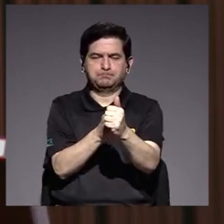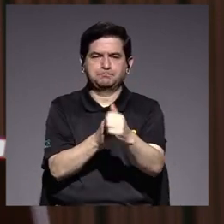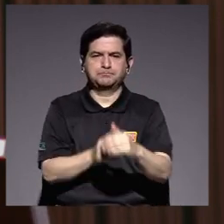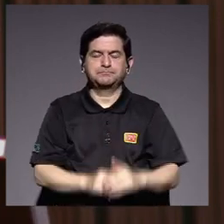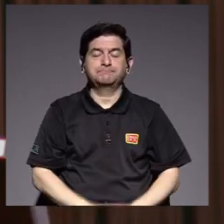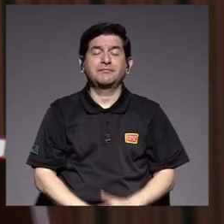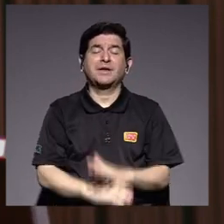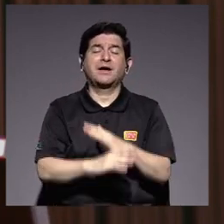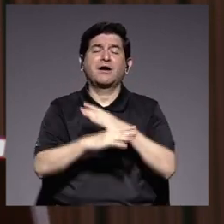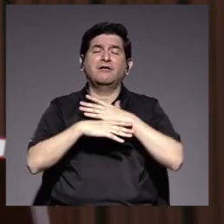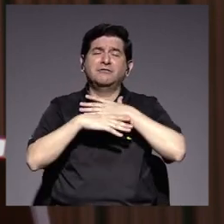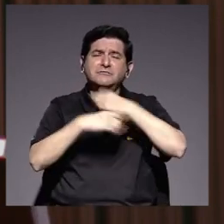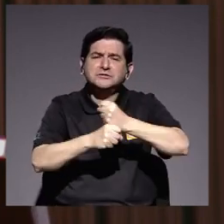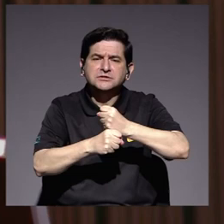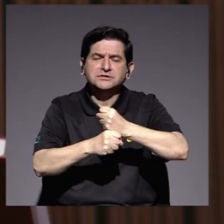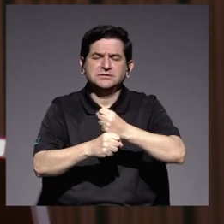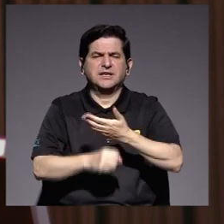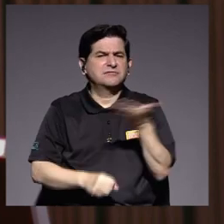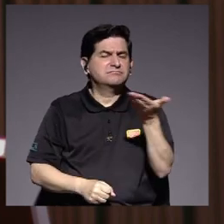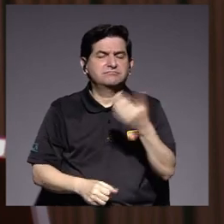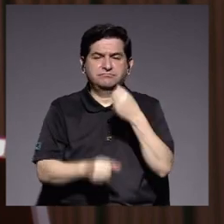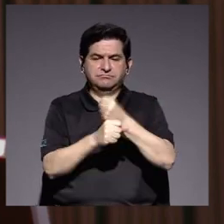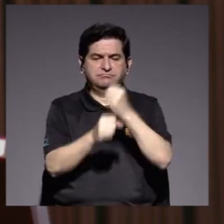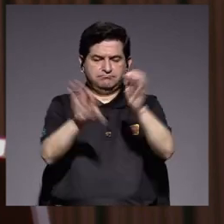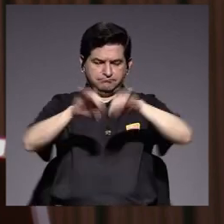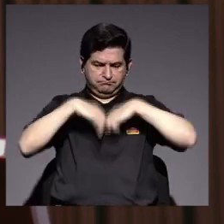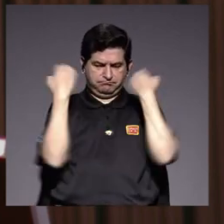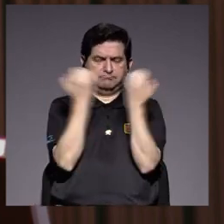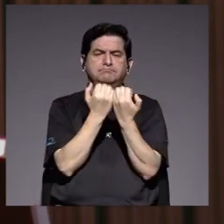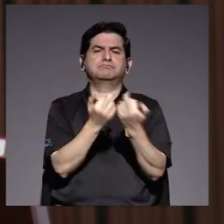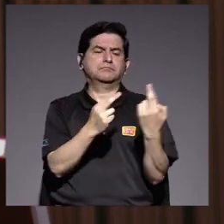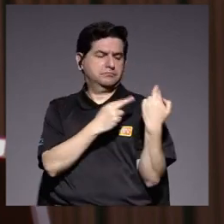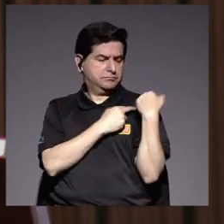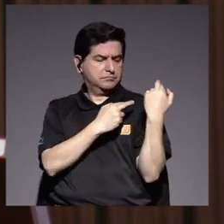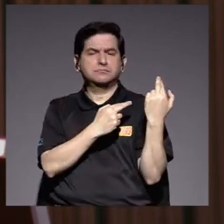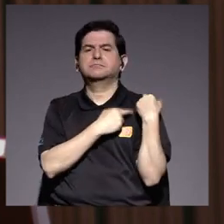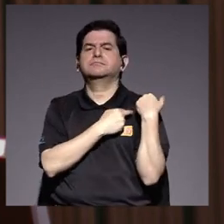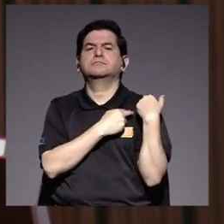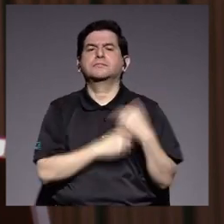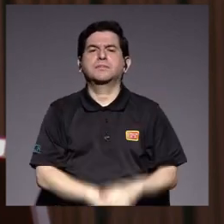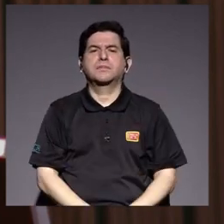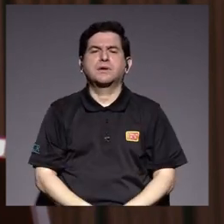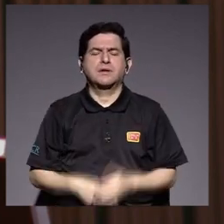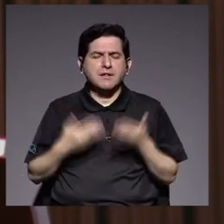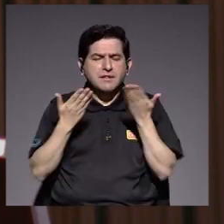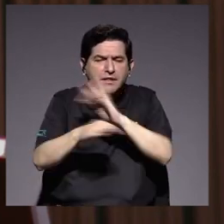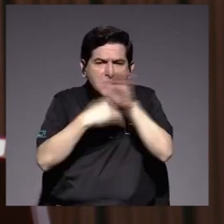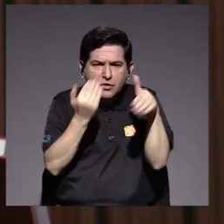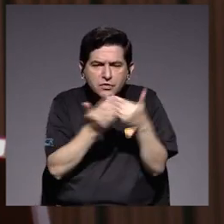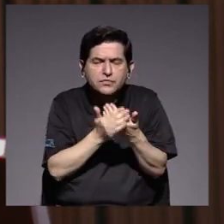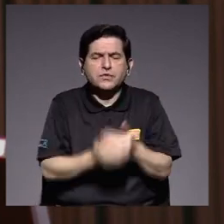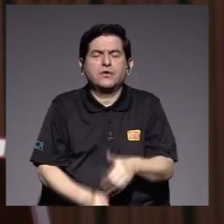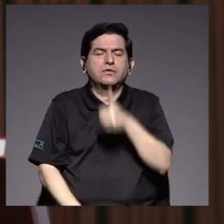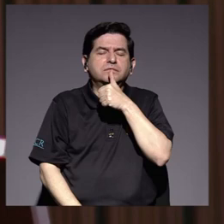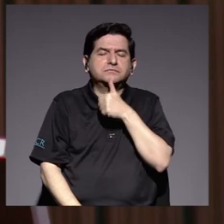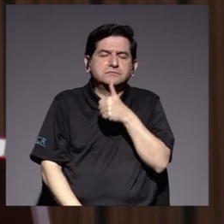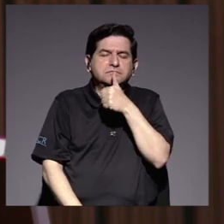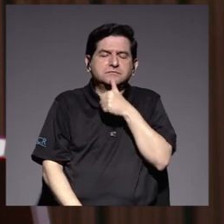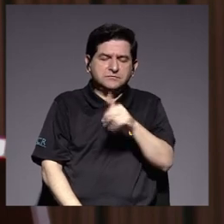Confiamos en que trabajando en equipo, con responsabilidad, entrega, tolerancia,